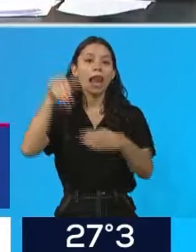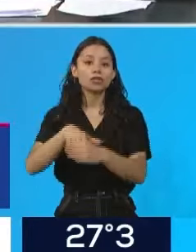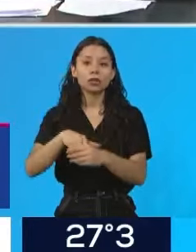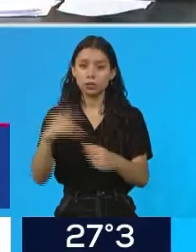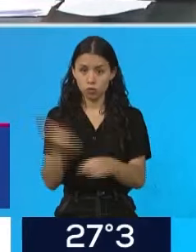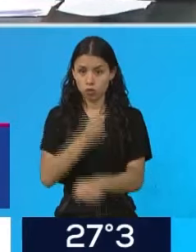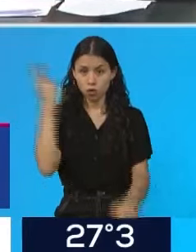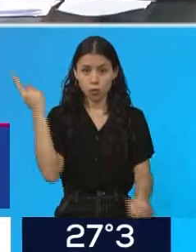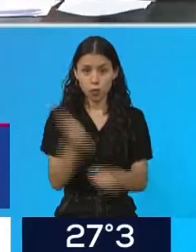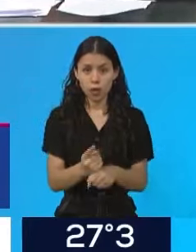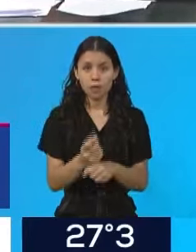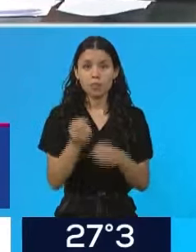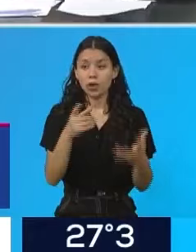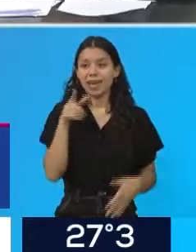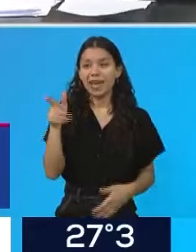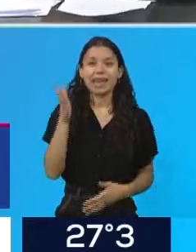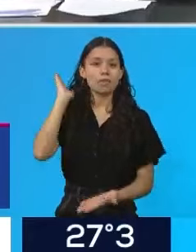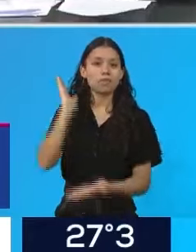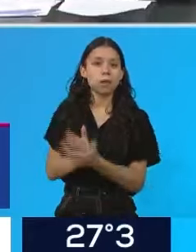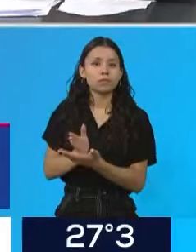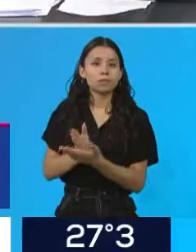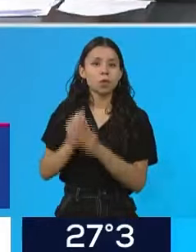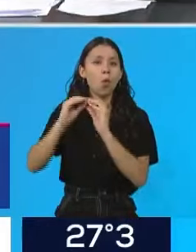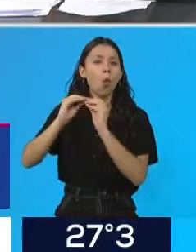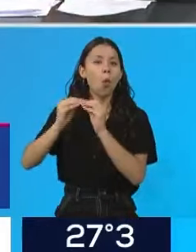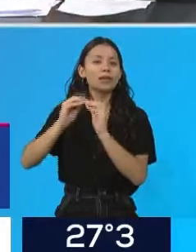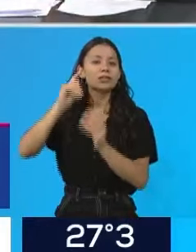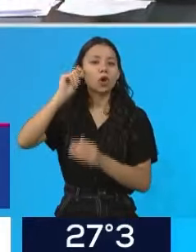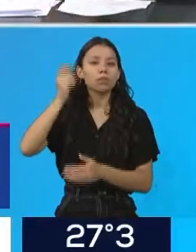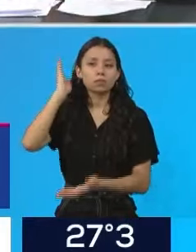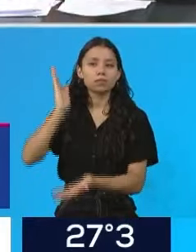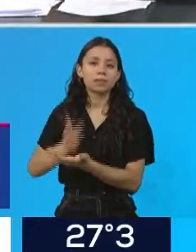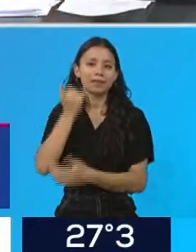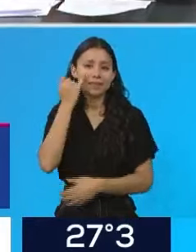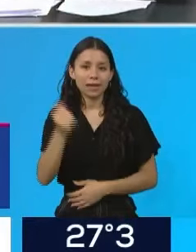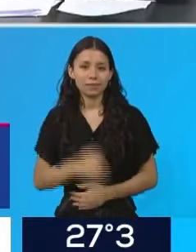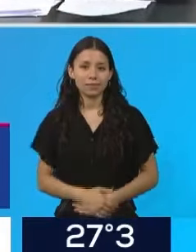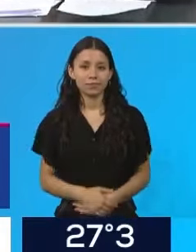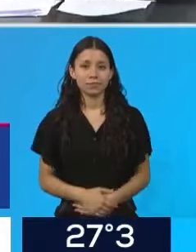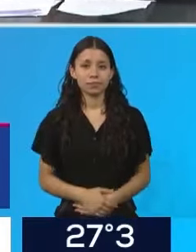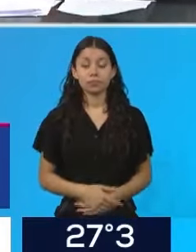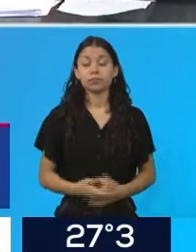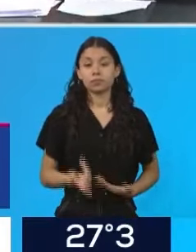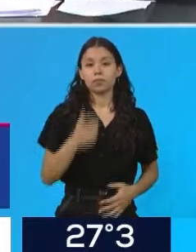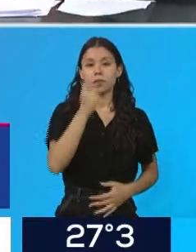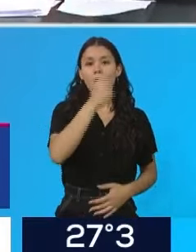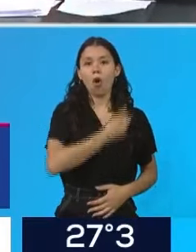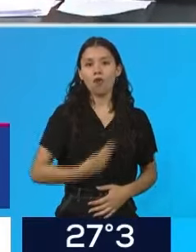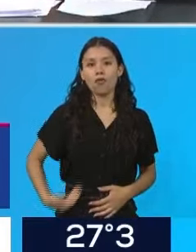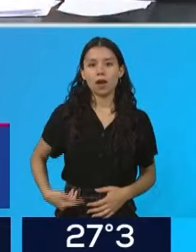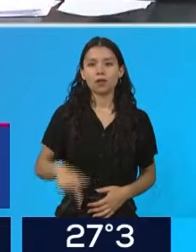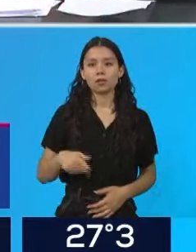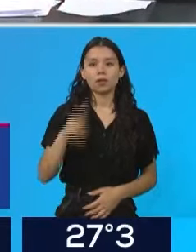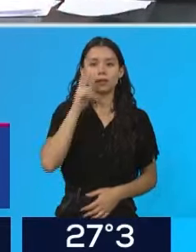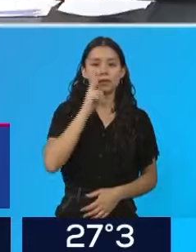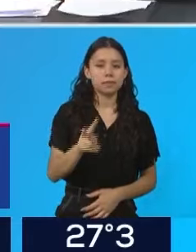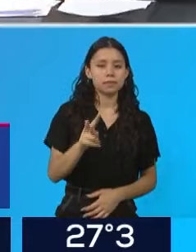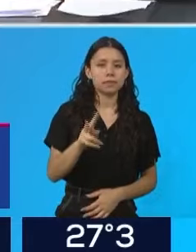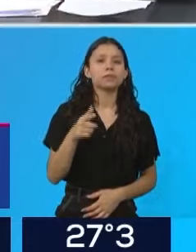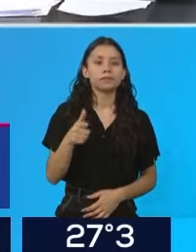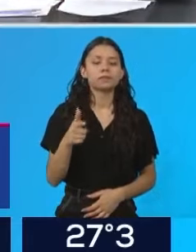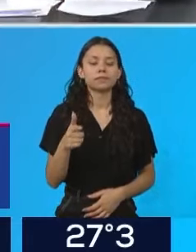una condena. El gobierno le está dando algún tipo de guiño al kirchnerismo porque lo quiere tener como una suerte de